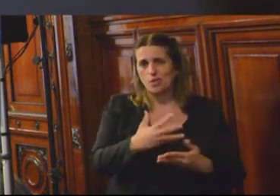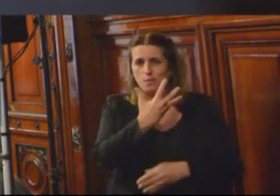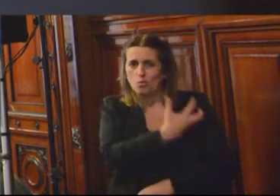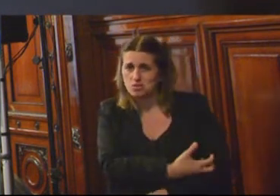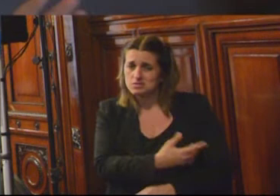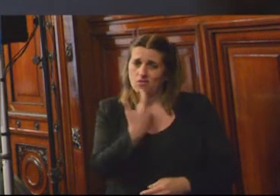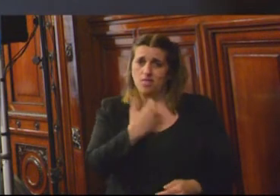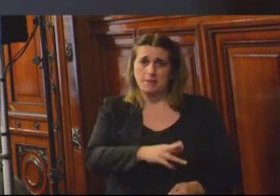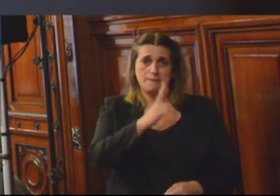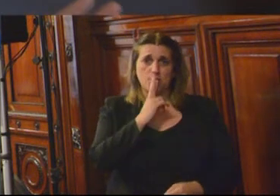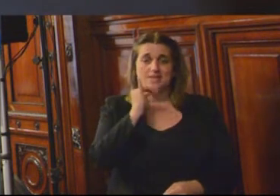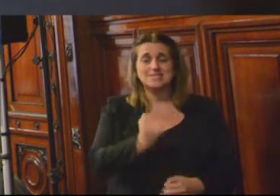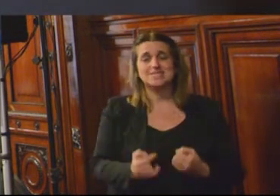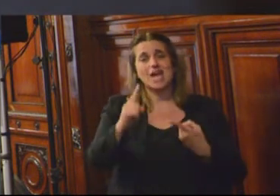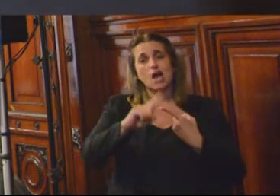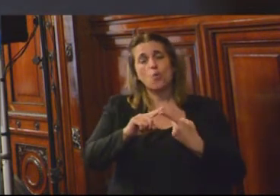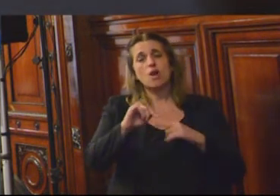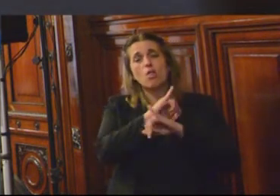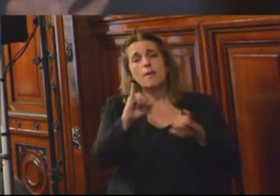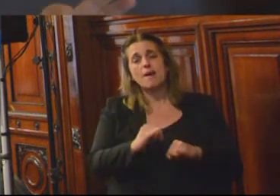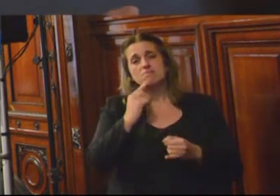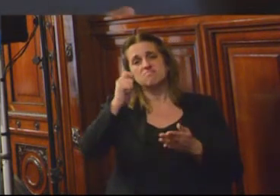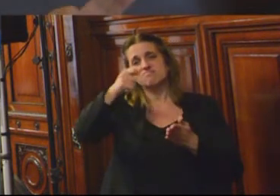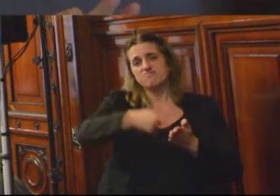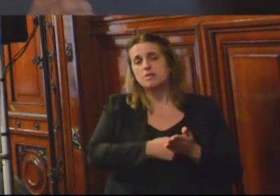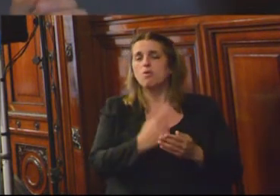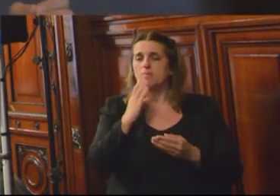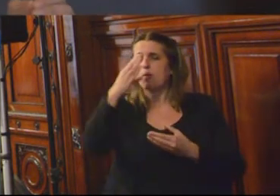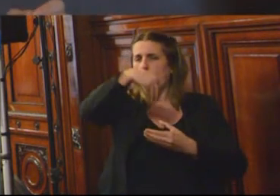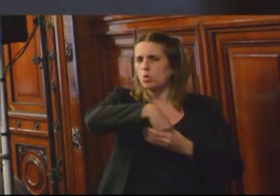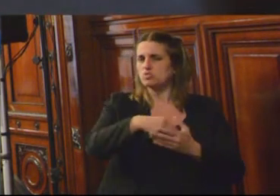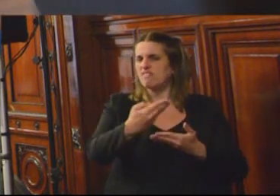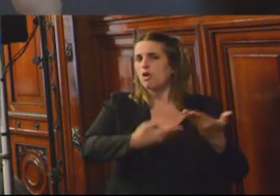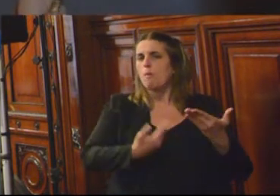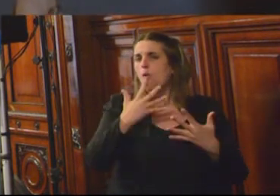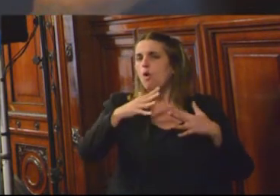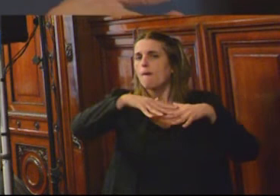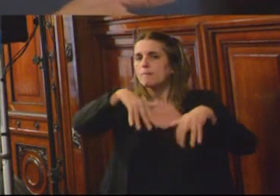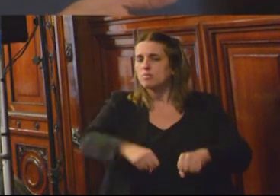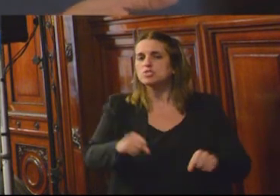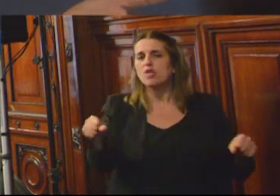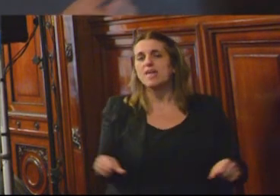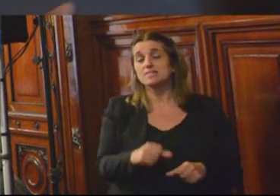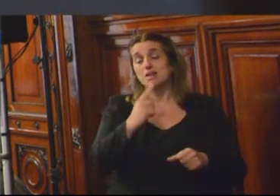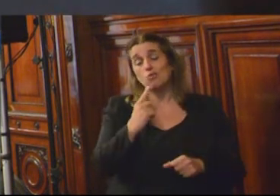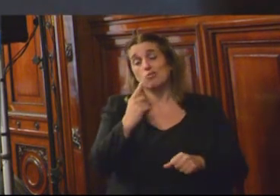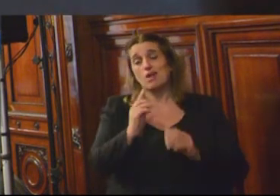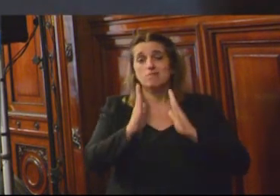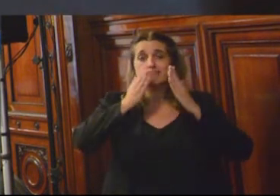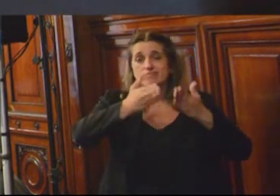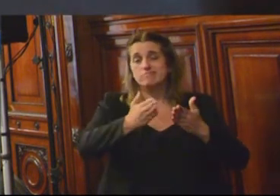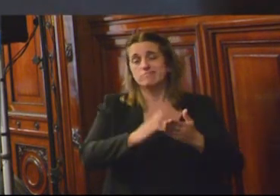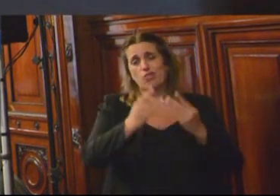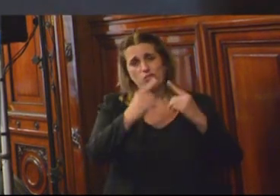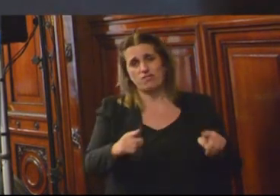respuesta. El acuerdo de paz incluye también como el compromiso de establecer un tratamiento diferenciado también a esta